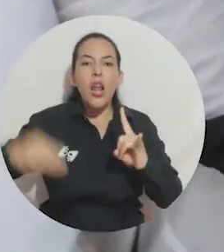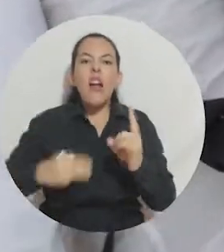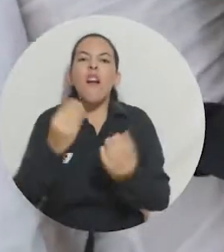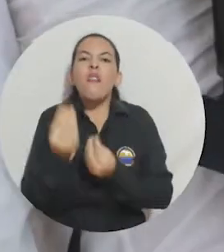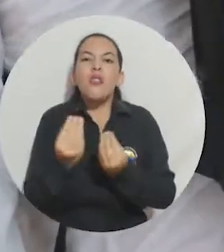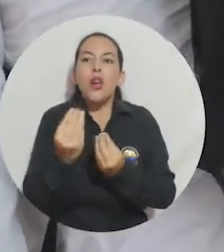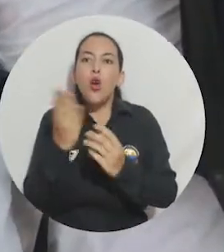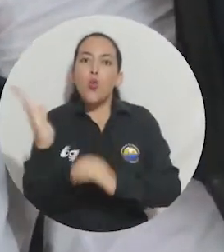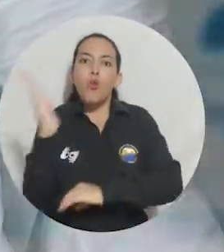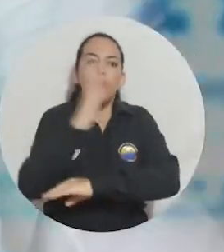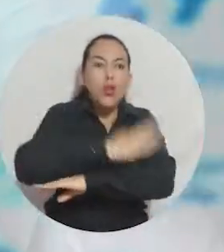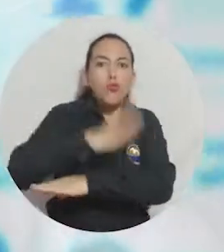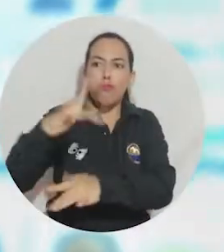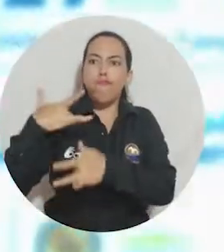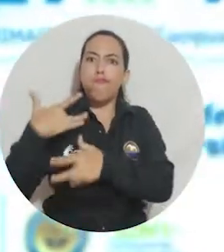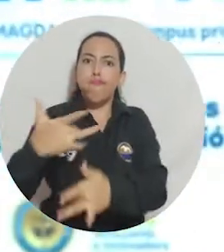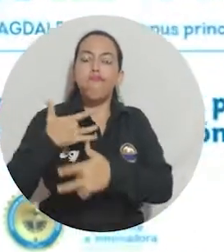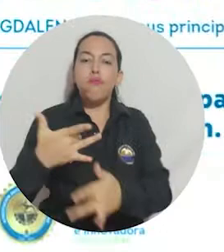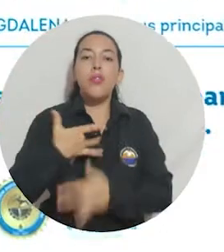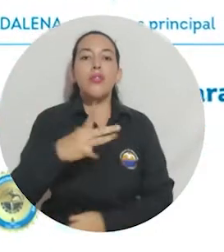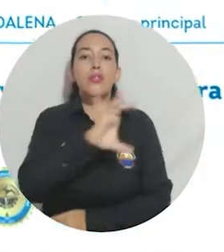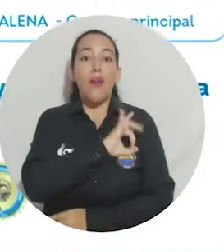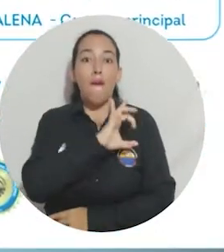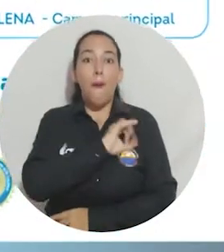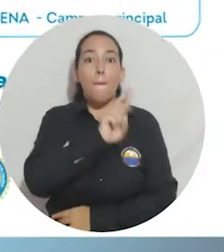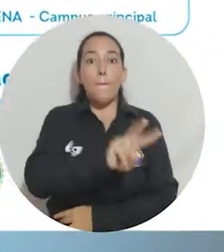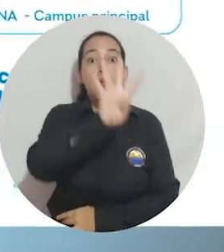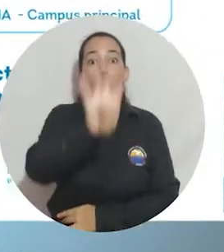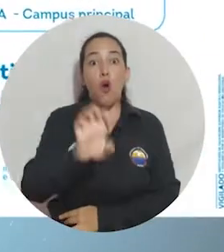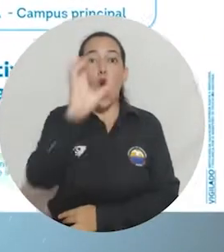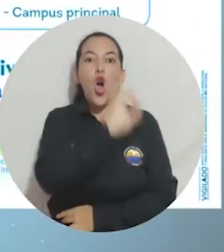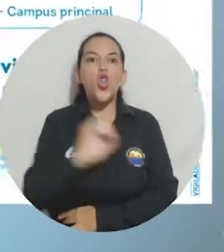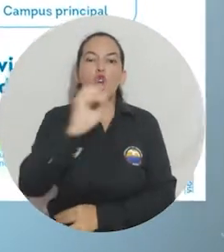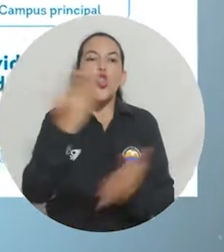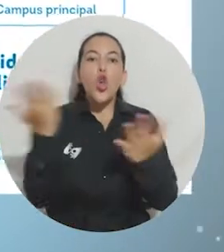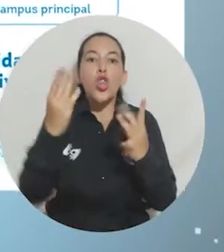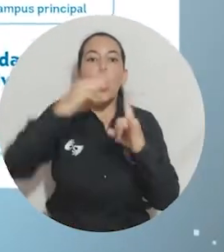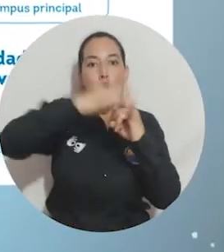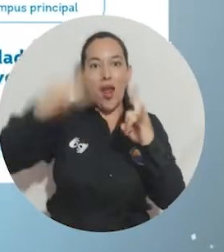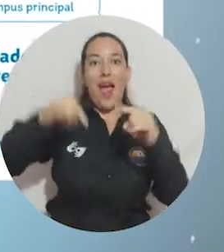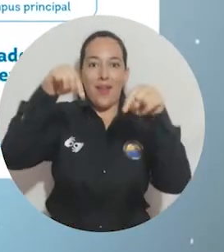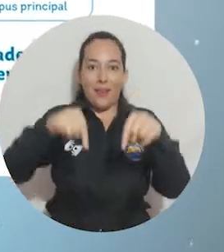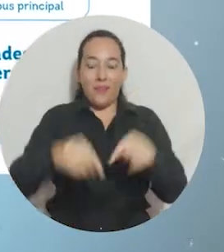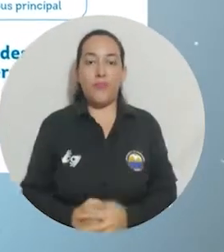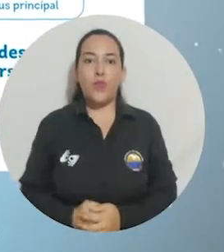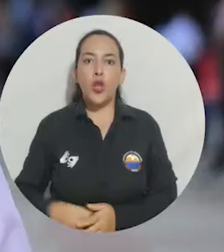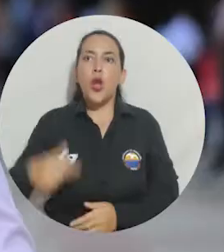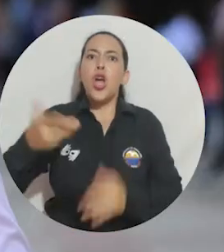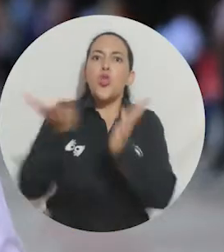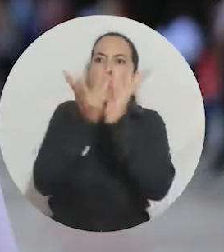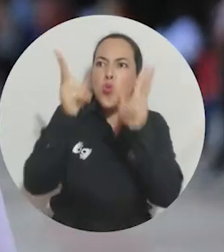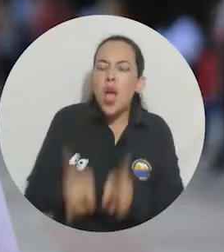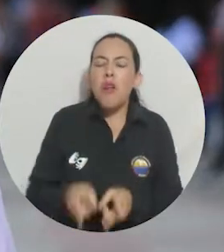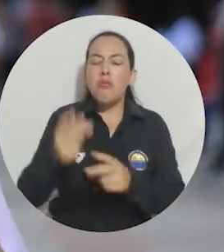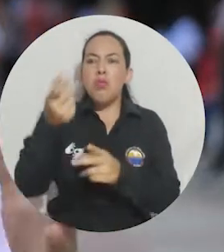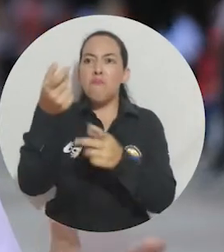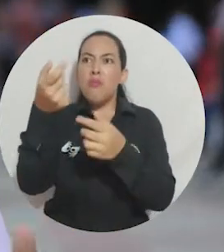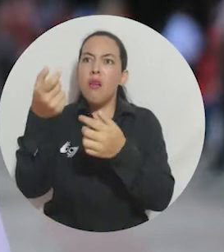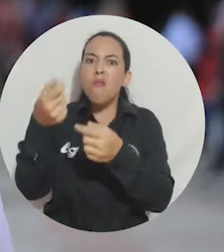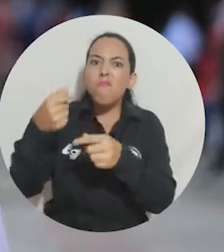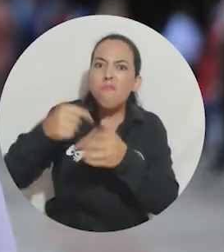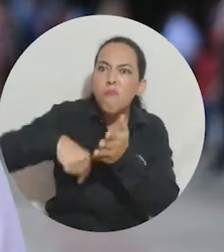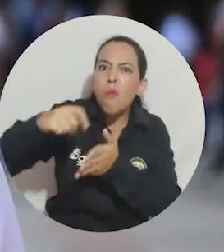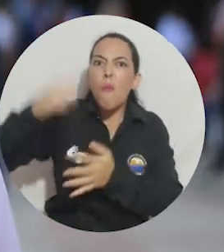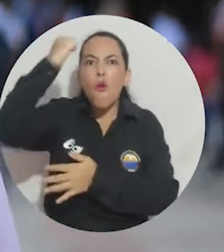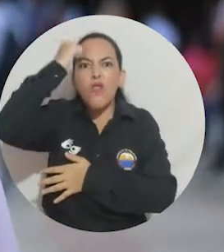la Universidad del Matalena realizará una gran jornada de donaciones el sábado 29 de octubre en su campus principal. Nuestros estudiantes, nuestros